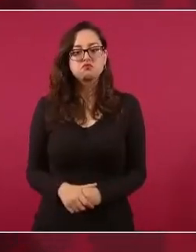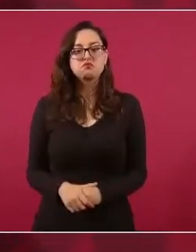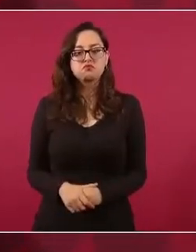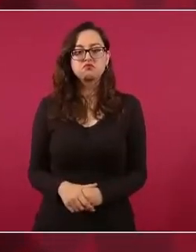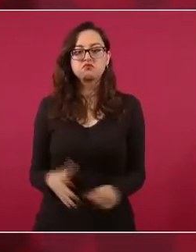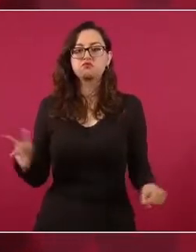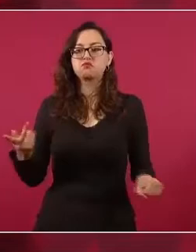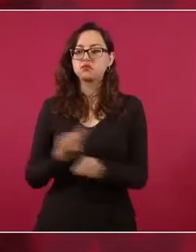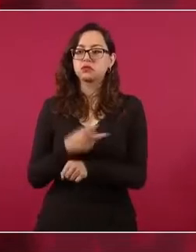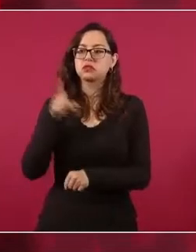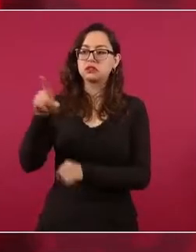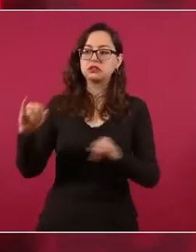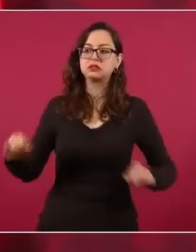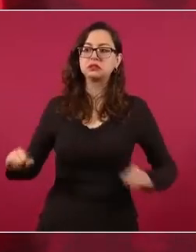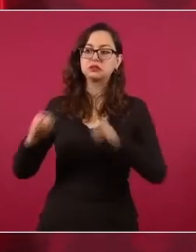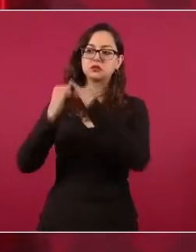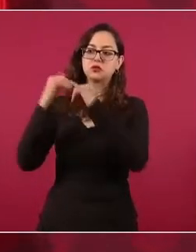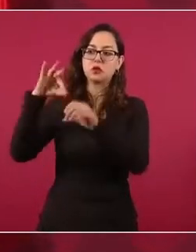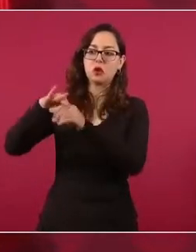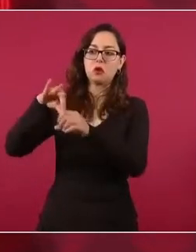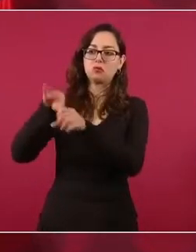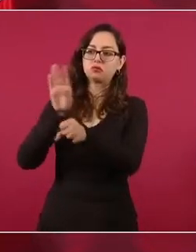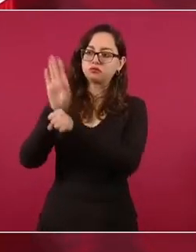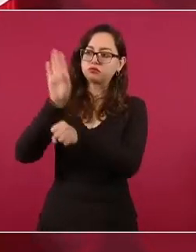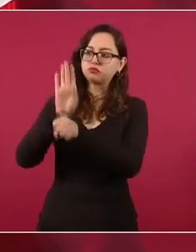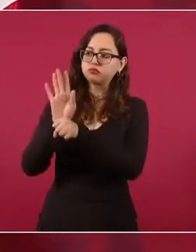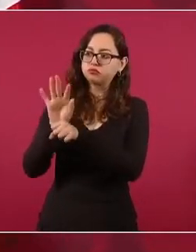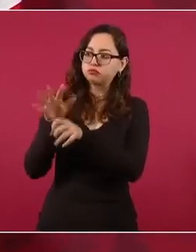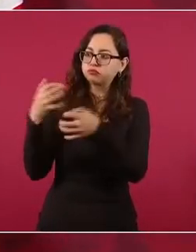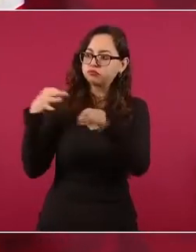Instituto Electoral en Brasil.